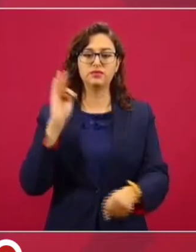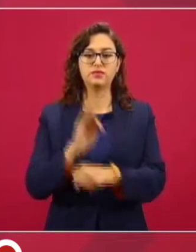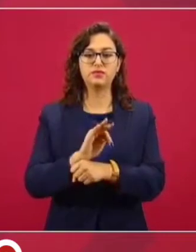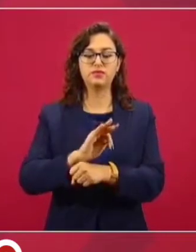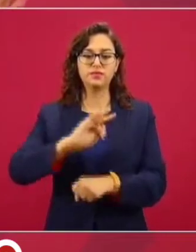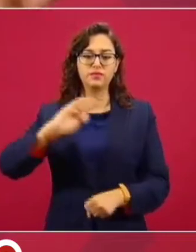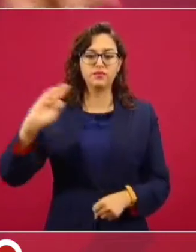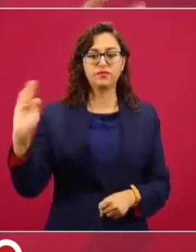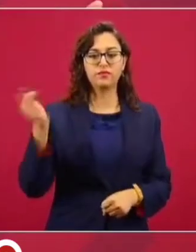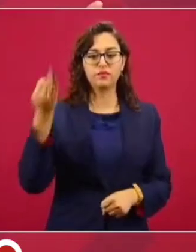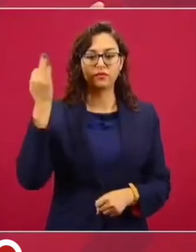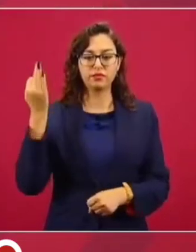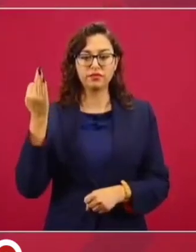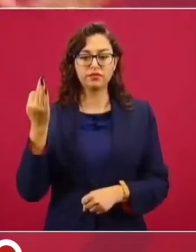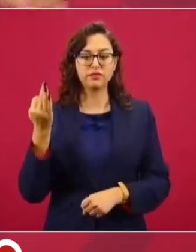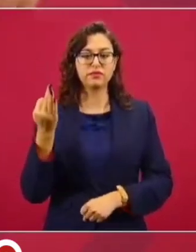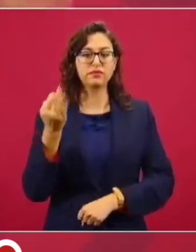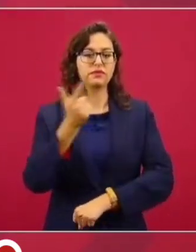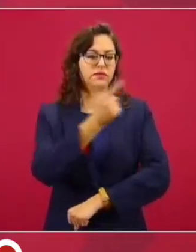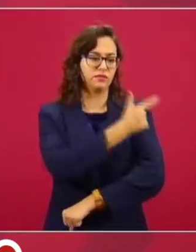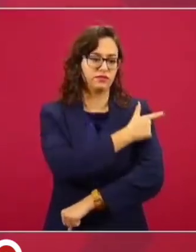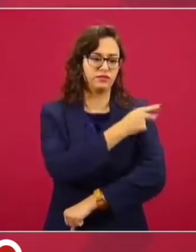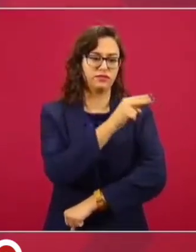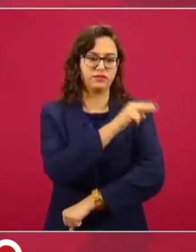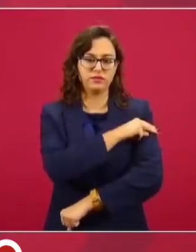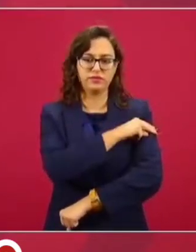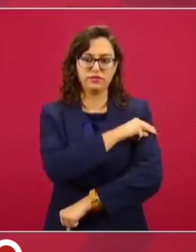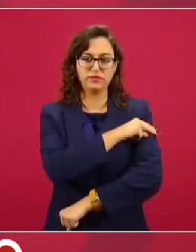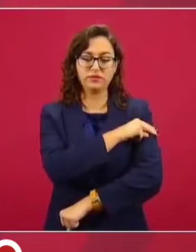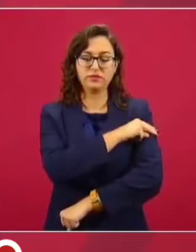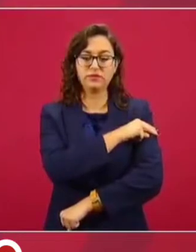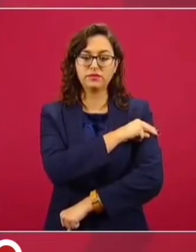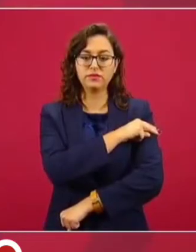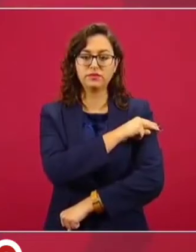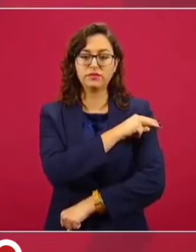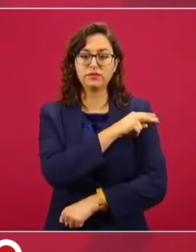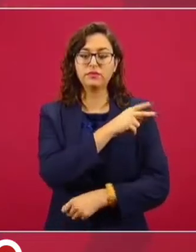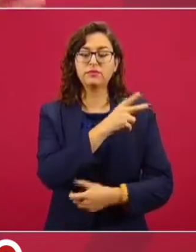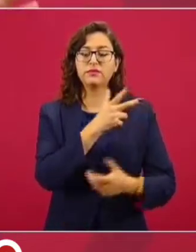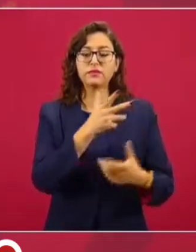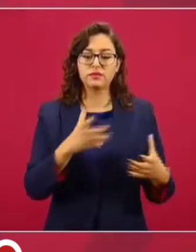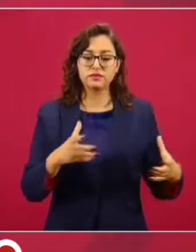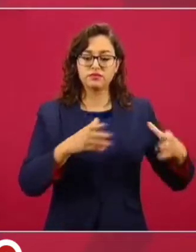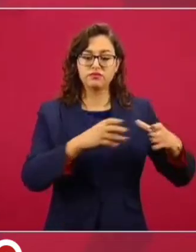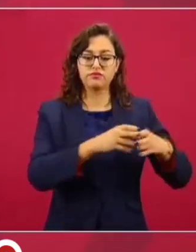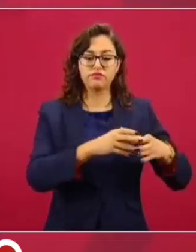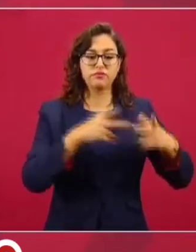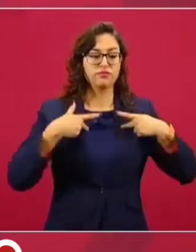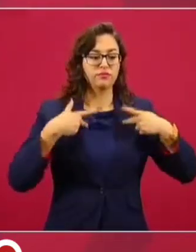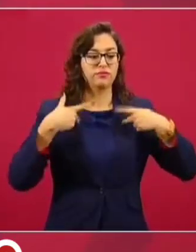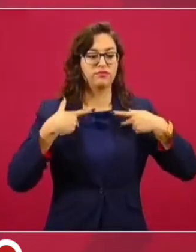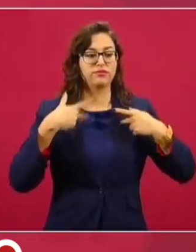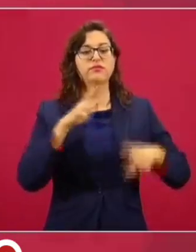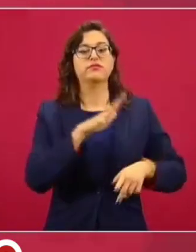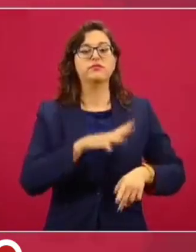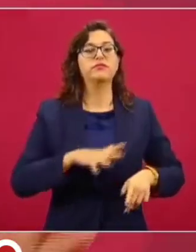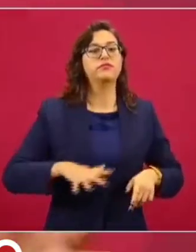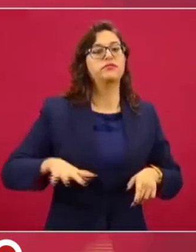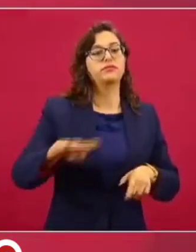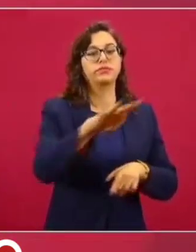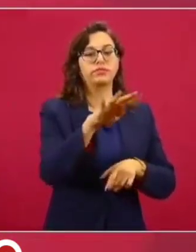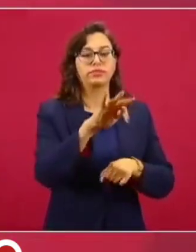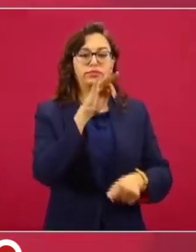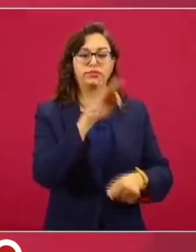Existe la Guardia que es para proteger a los ciudadanos, para